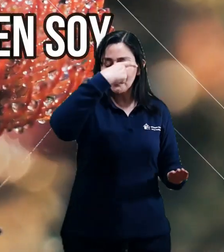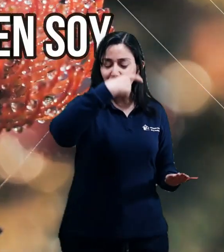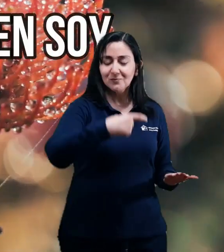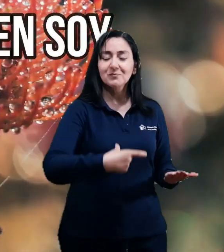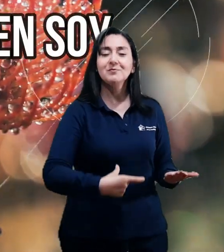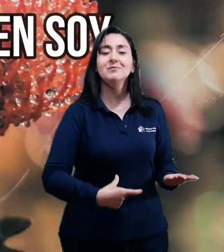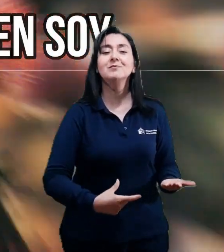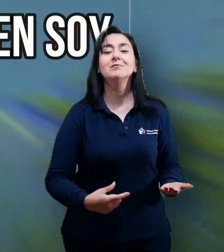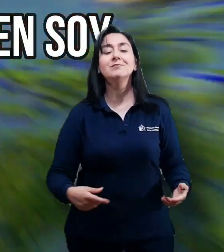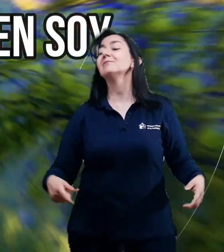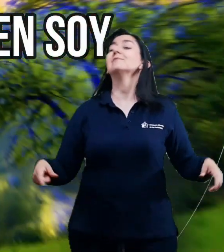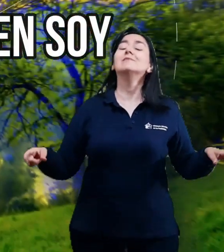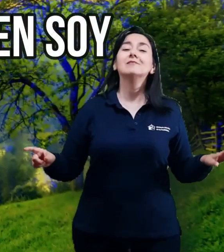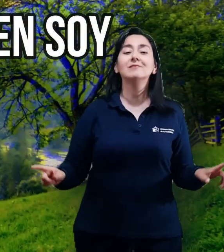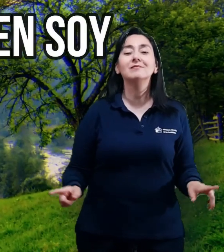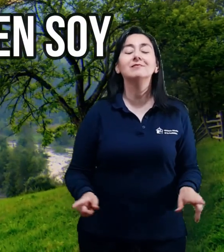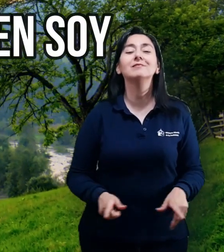soy